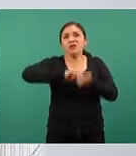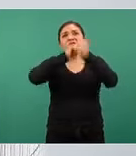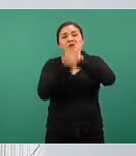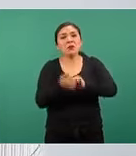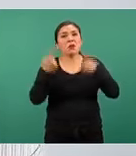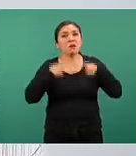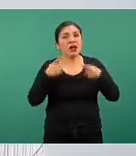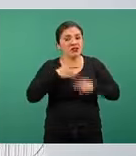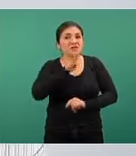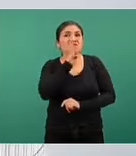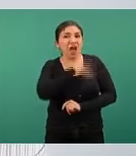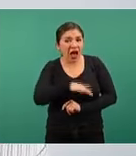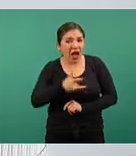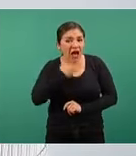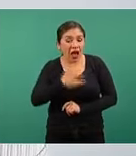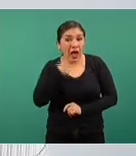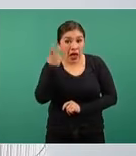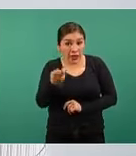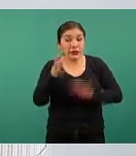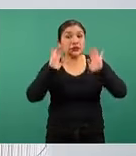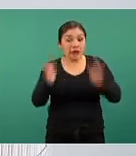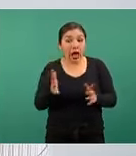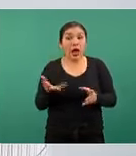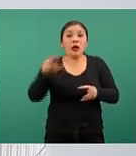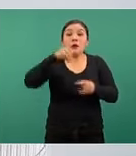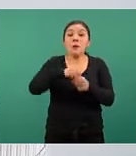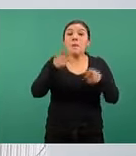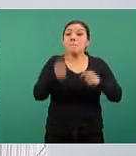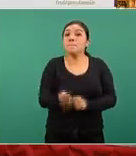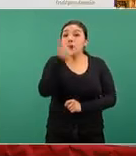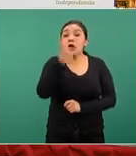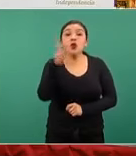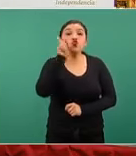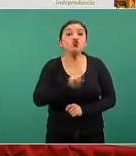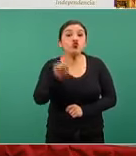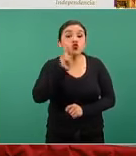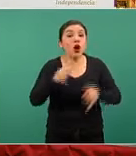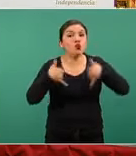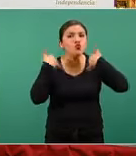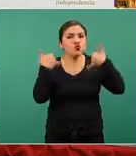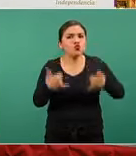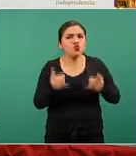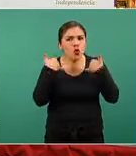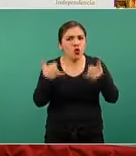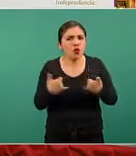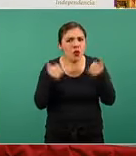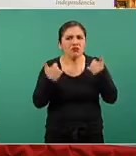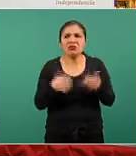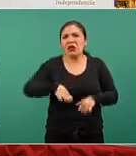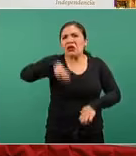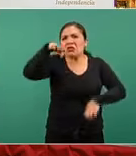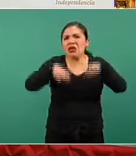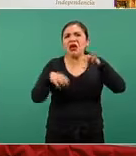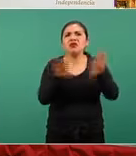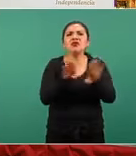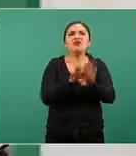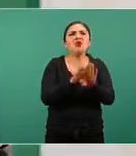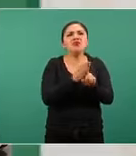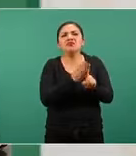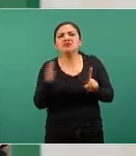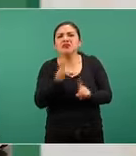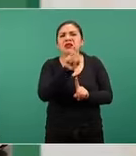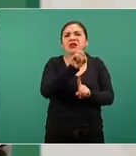sobre las personas se integraron en primero mujeres y mujeres jóvenes mujeres inclusive que estaban entre los